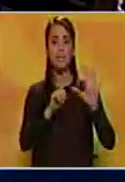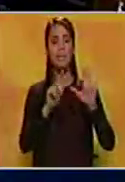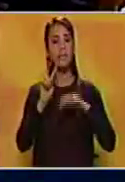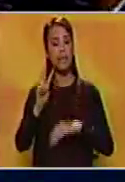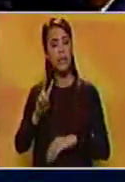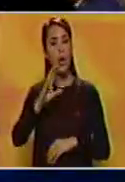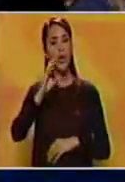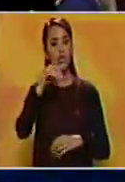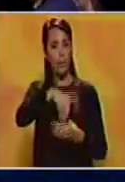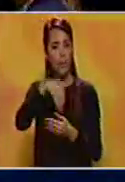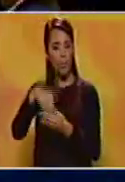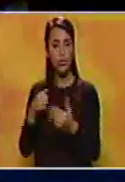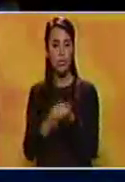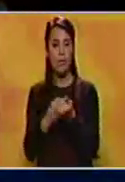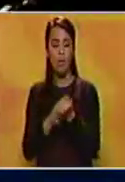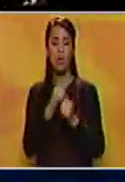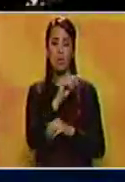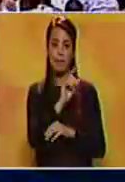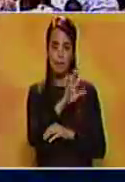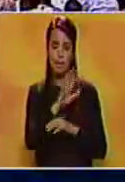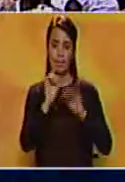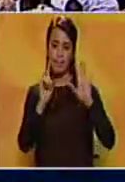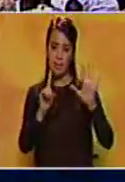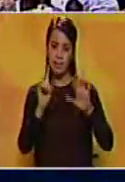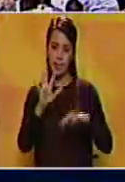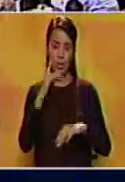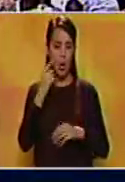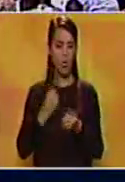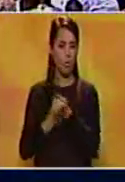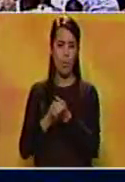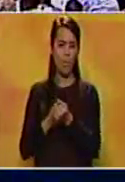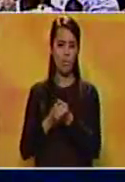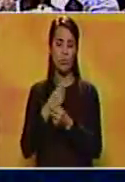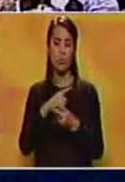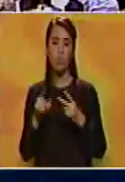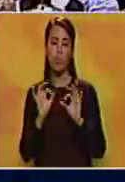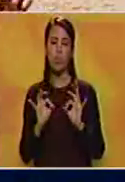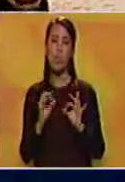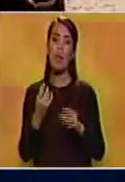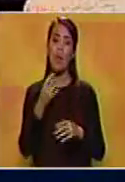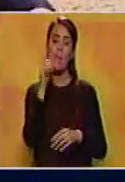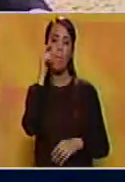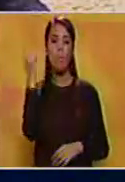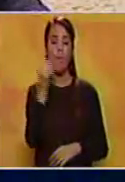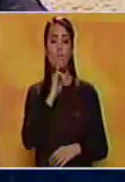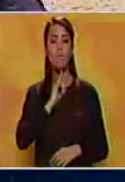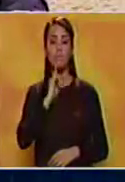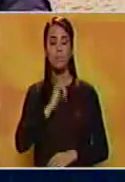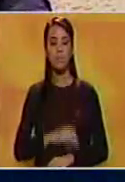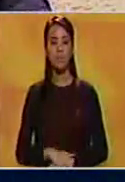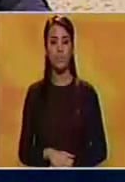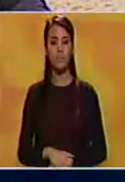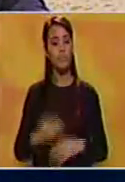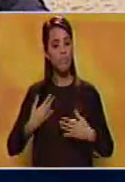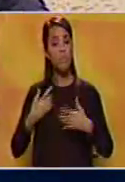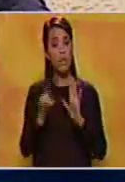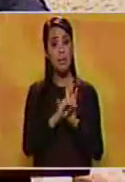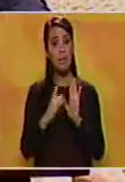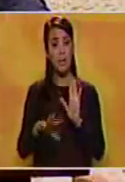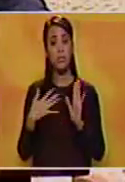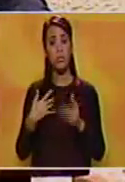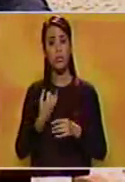votos a favor, 55 en contra, denomina a Israel como hogar nacional del pueblo judío. Reserva el derecho a su